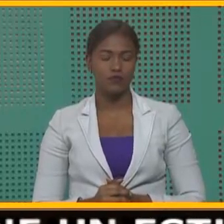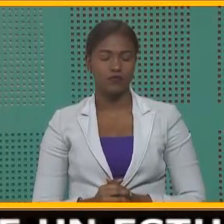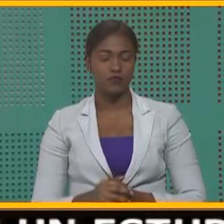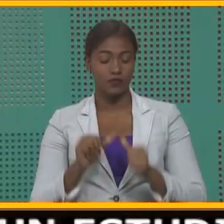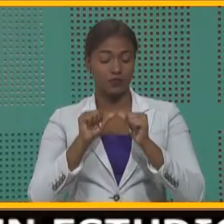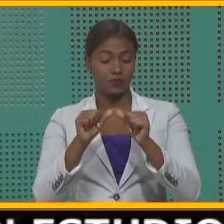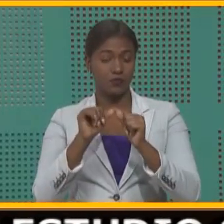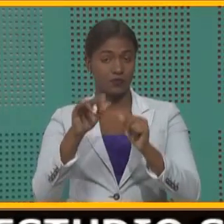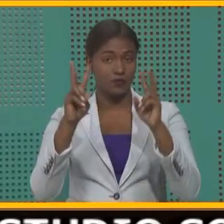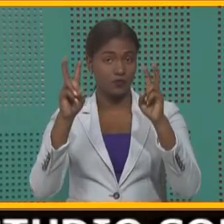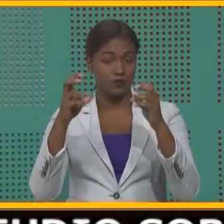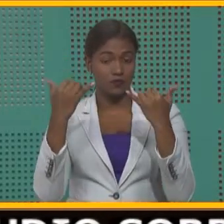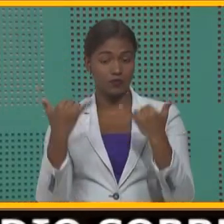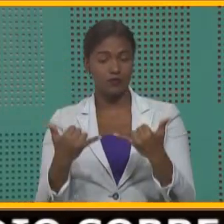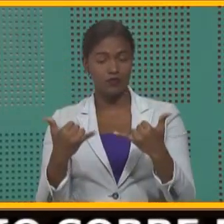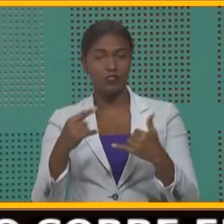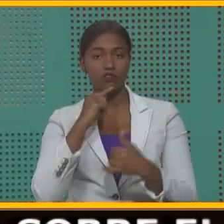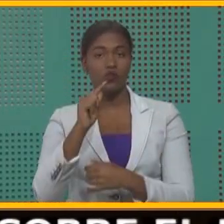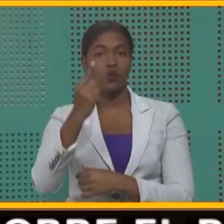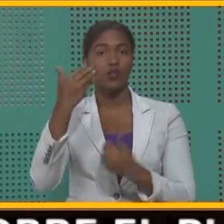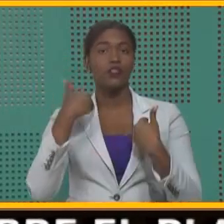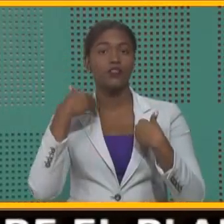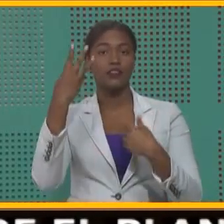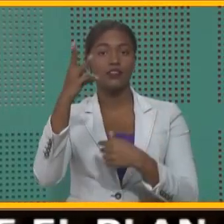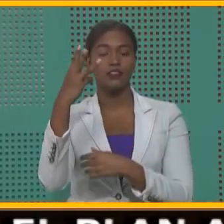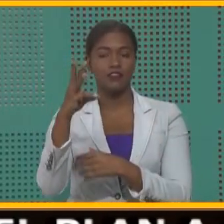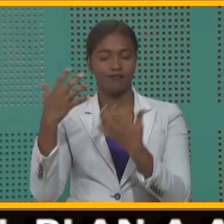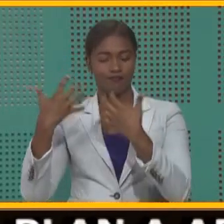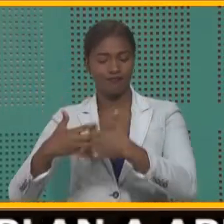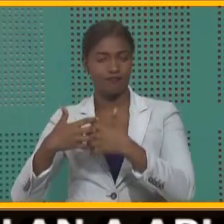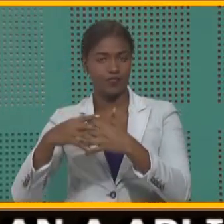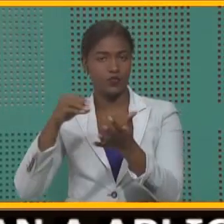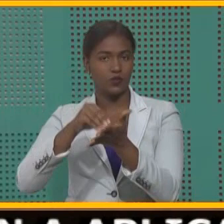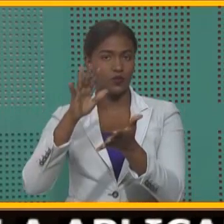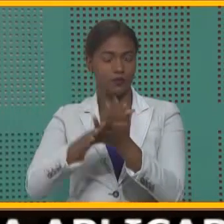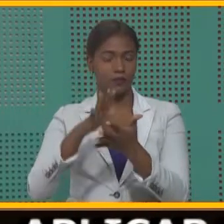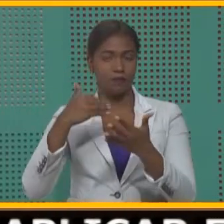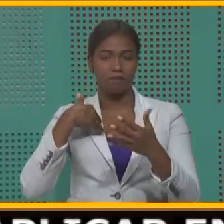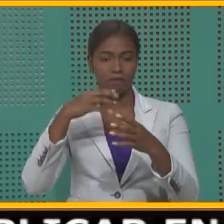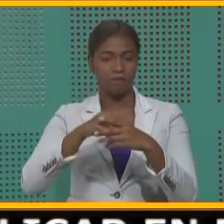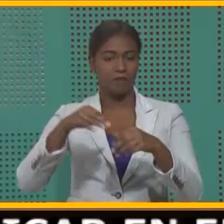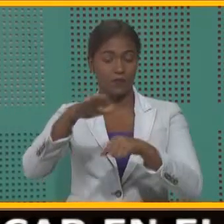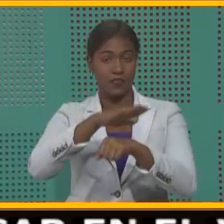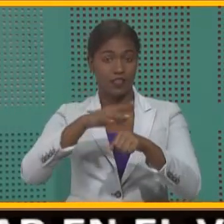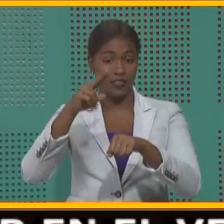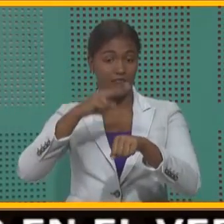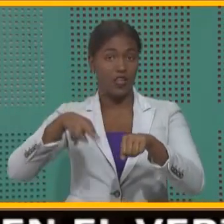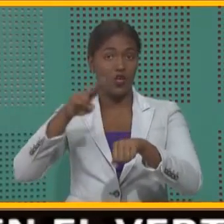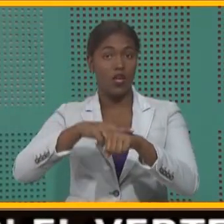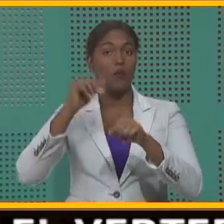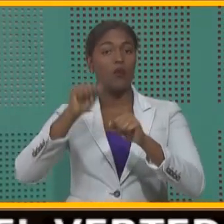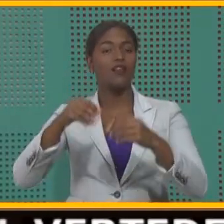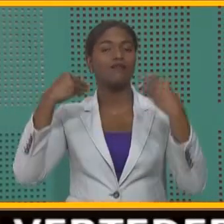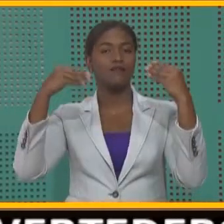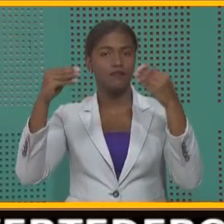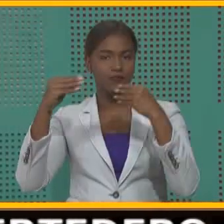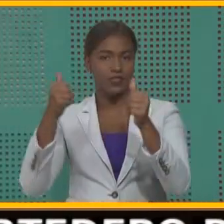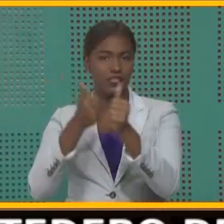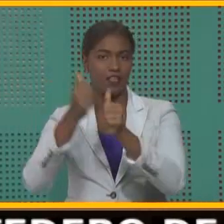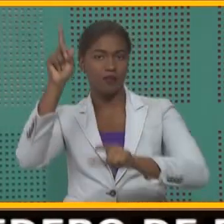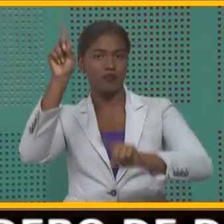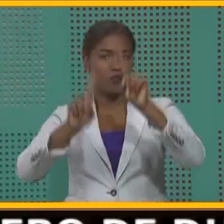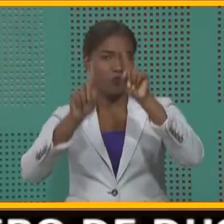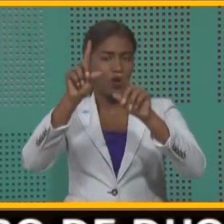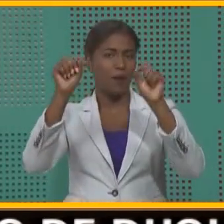Continuando con este tema, en la actualidad solo hay 16 compañías registradas a nivel nacional que pueden ser comercializadoras de fuegos